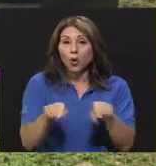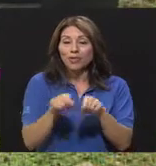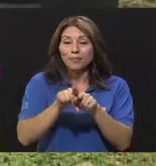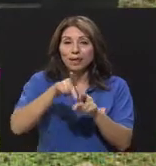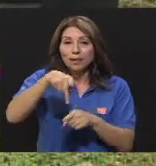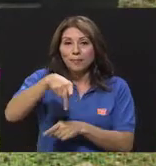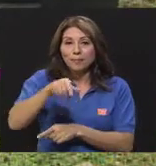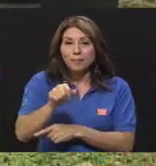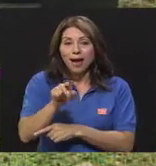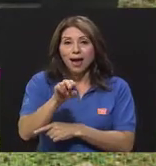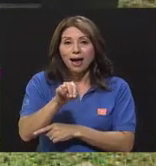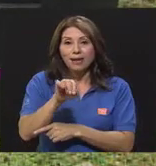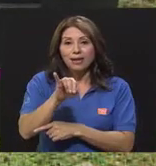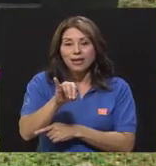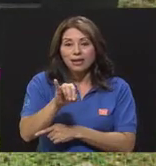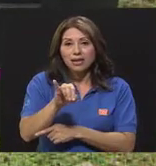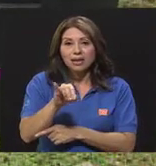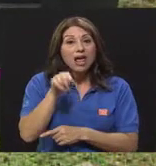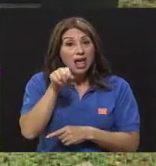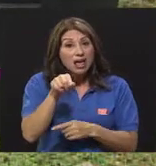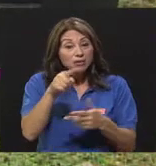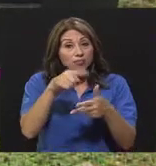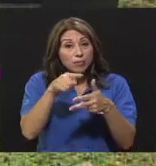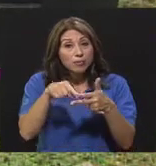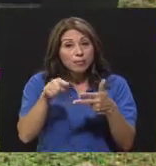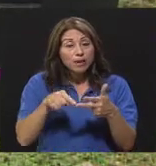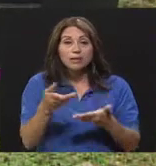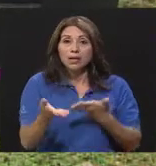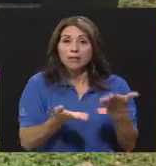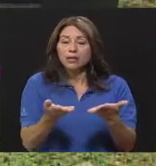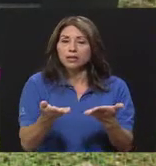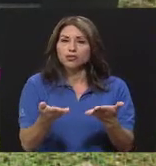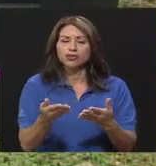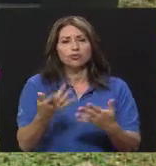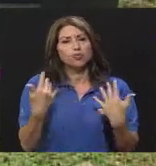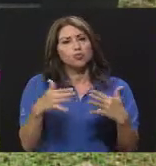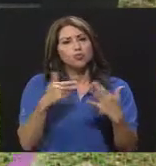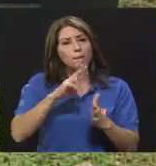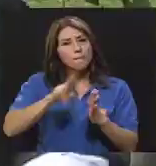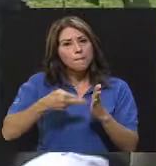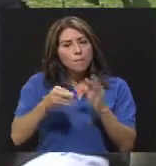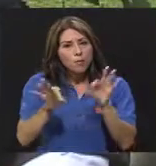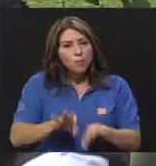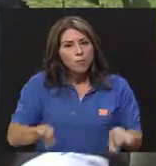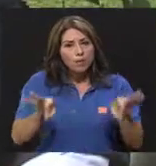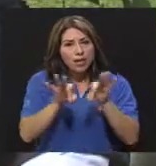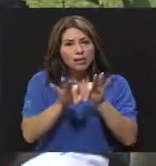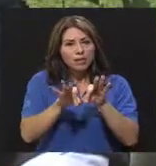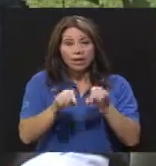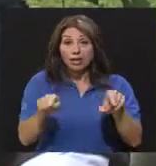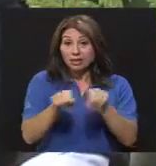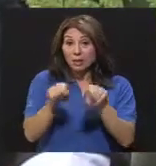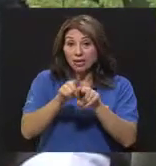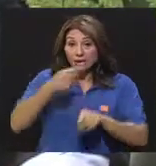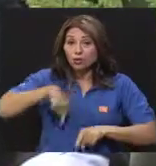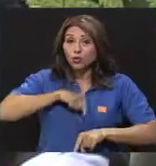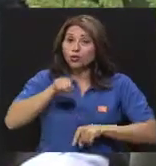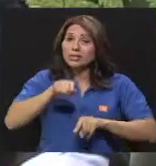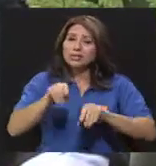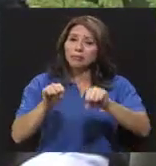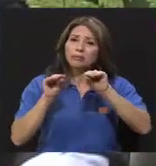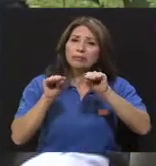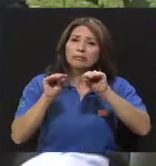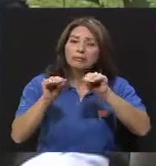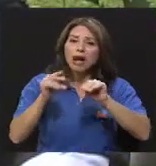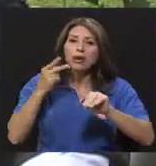Infancia, pueden jugar un papel muy importante. Porque los padres necesitamos también formarlos. Y a veces los padres no saben a